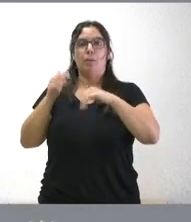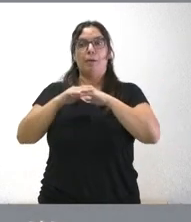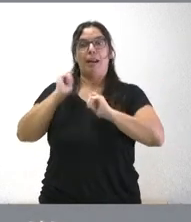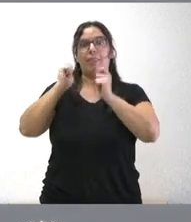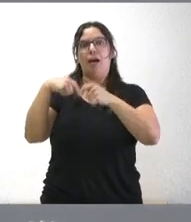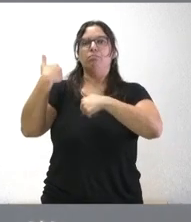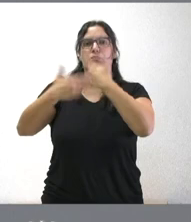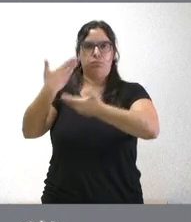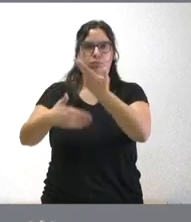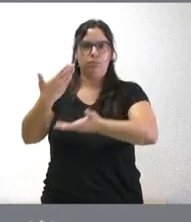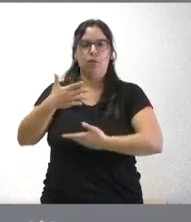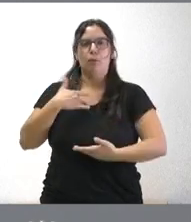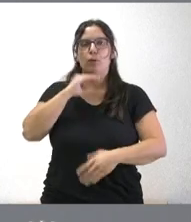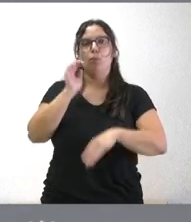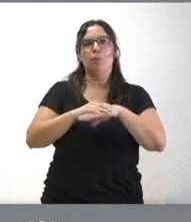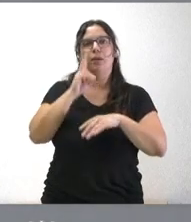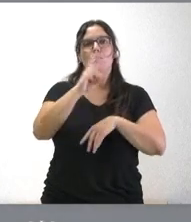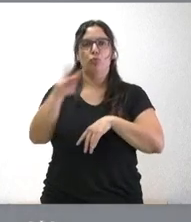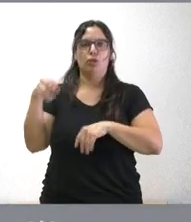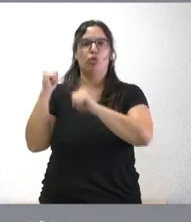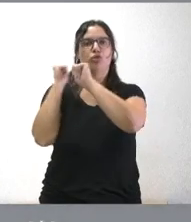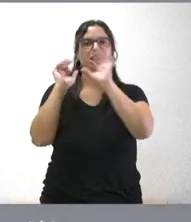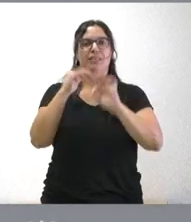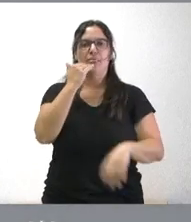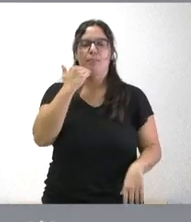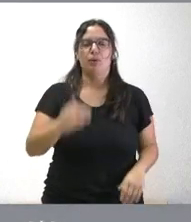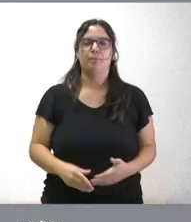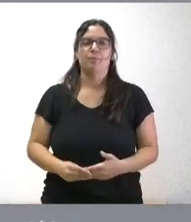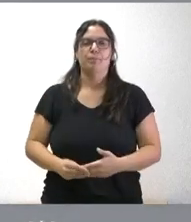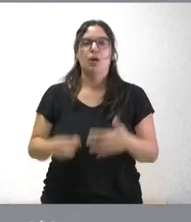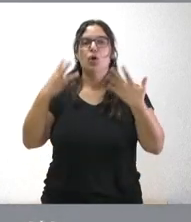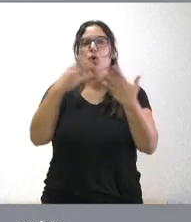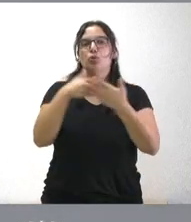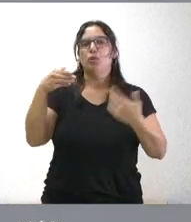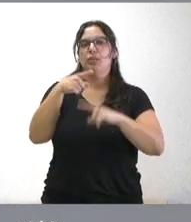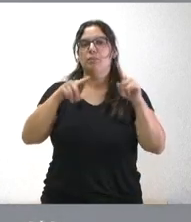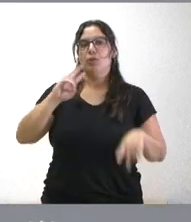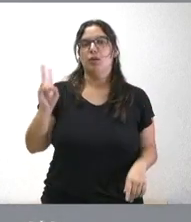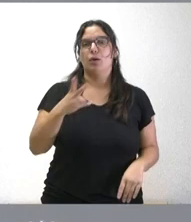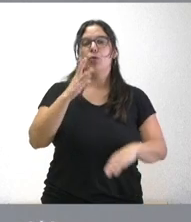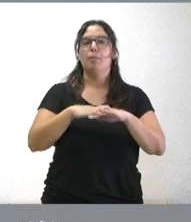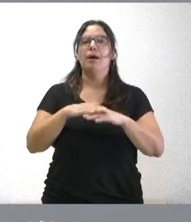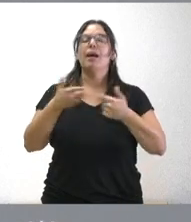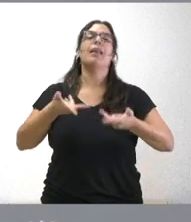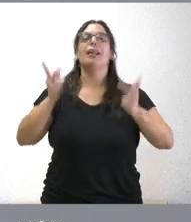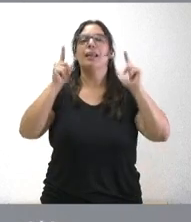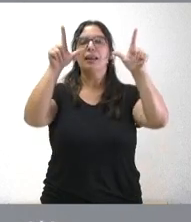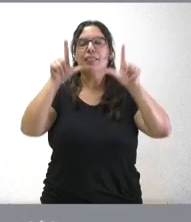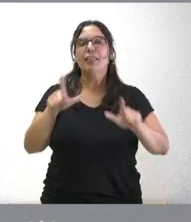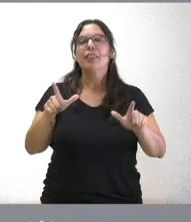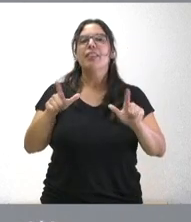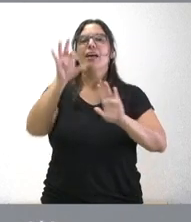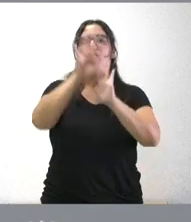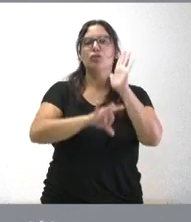ejecución del Museo de la Semana Santa en Zamora. Ocho millones y medio de euros para licencias de software, de